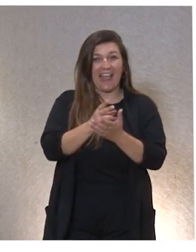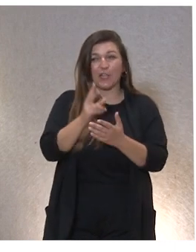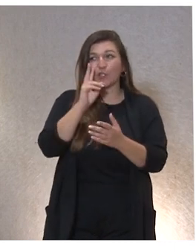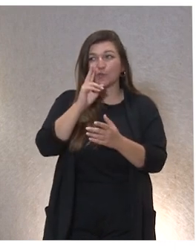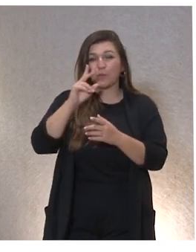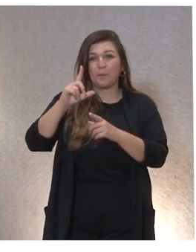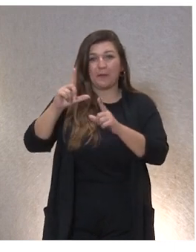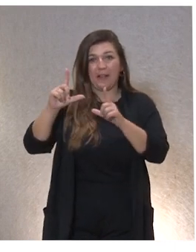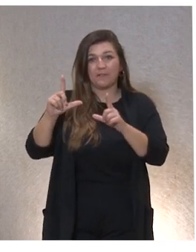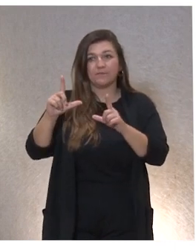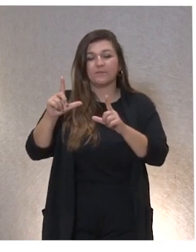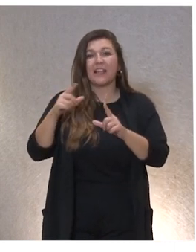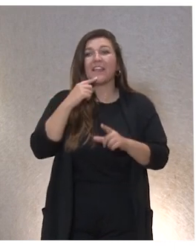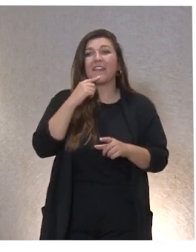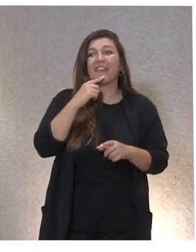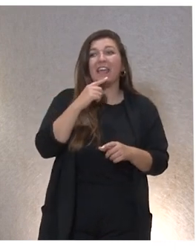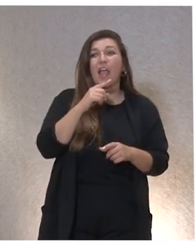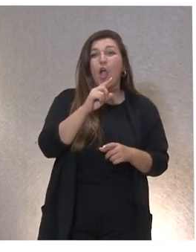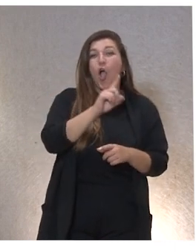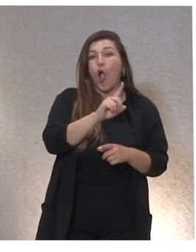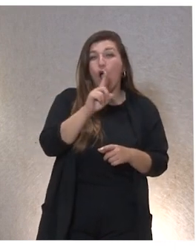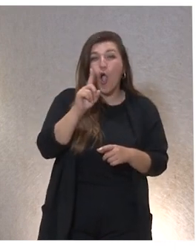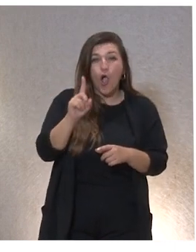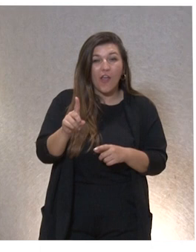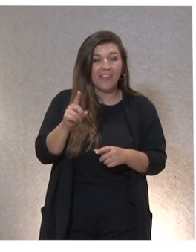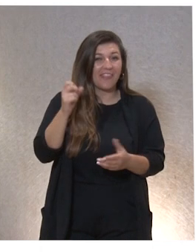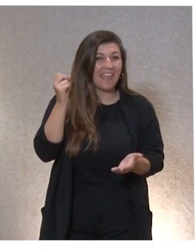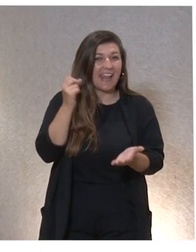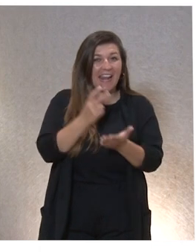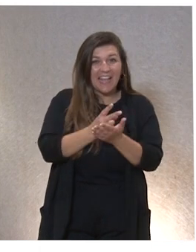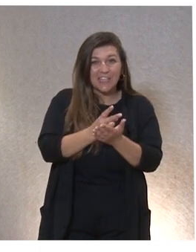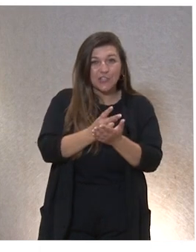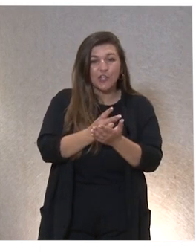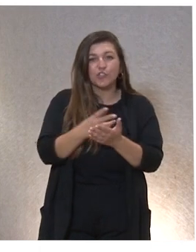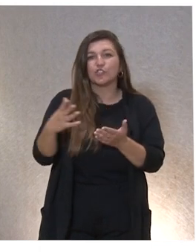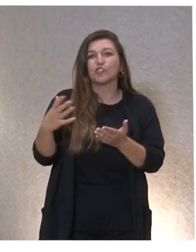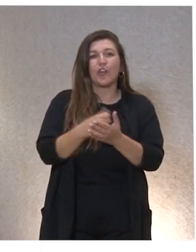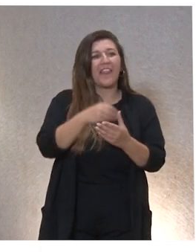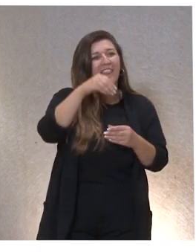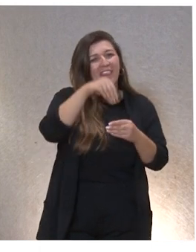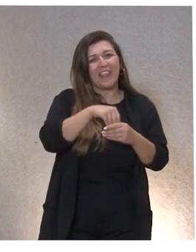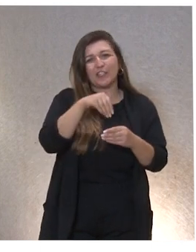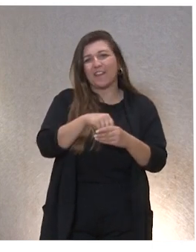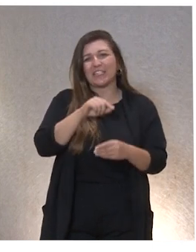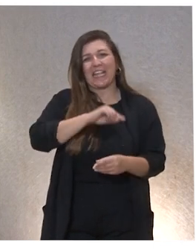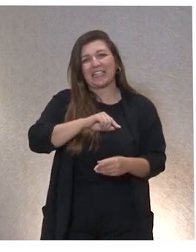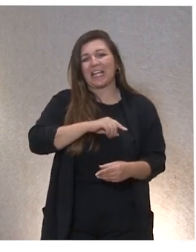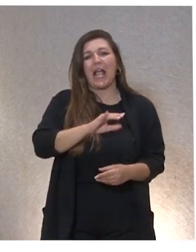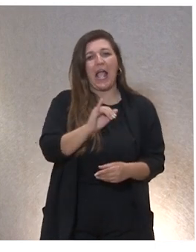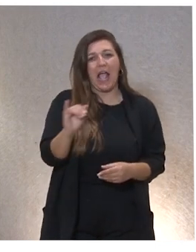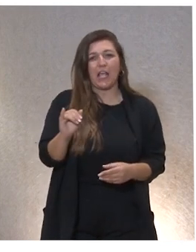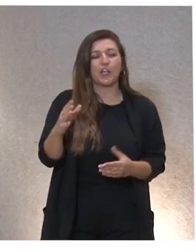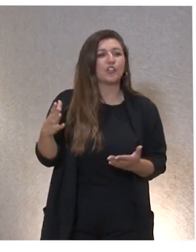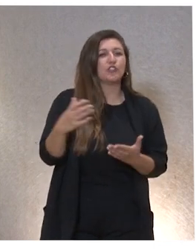y los 11 retos todos están llenos de ética ¿no? cualquiera de ellos en su